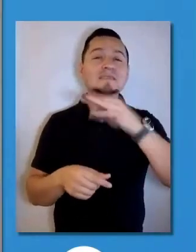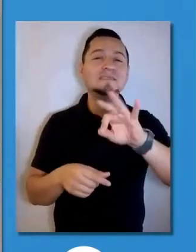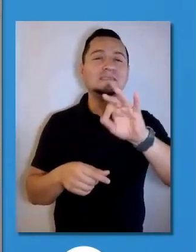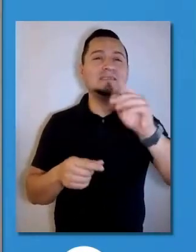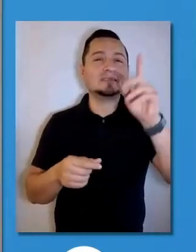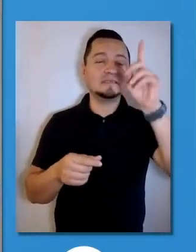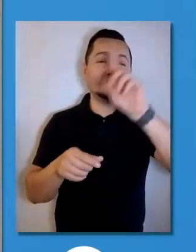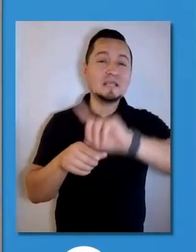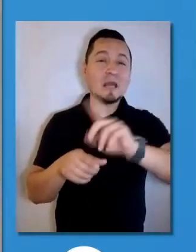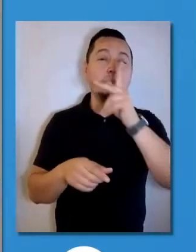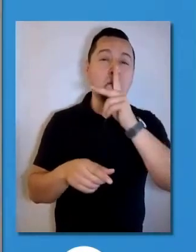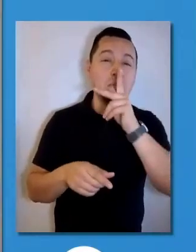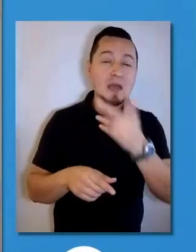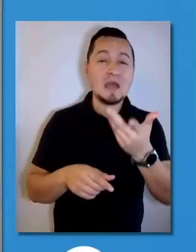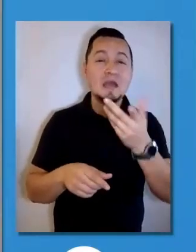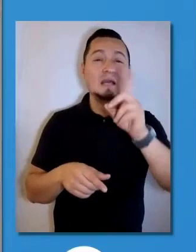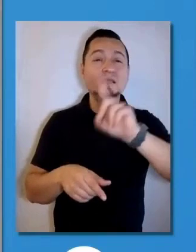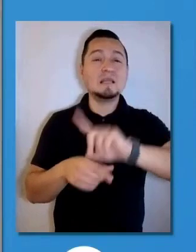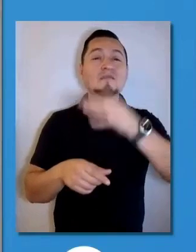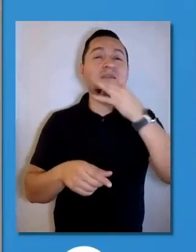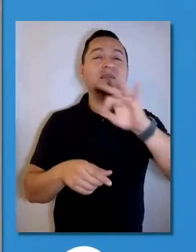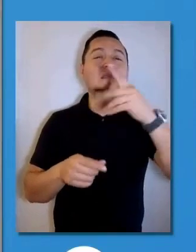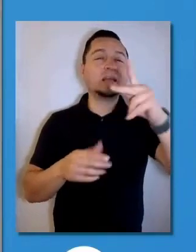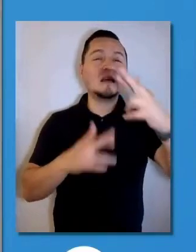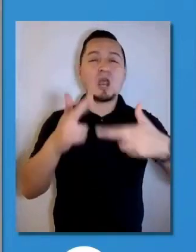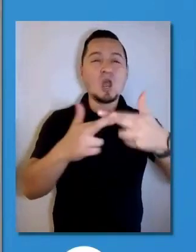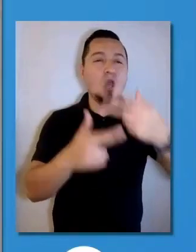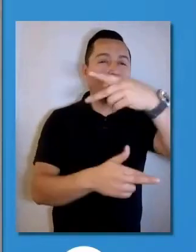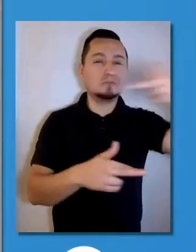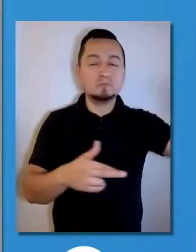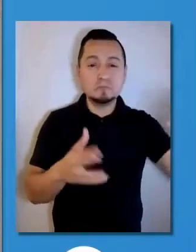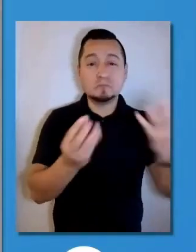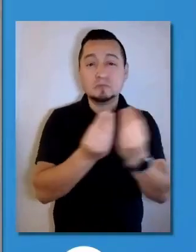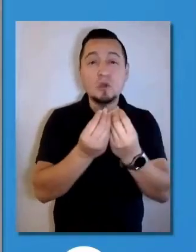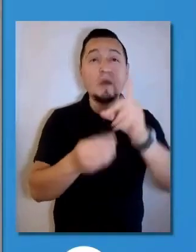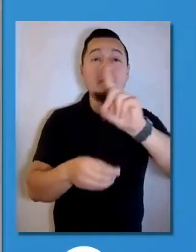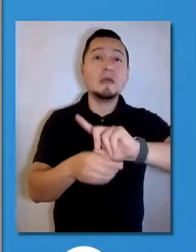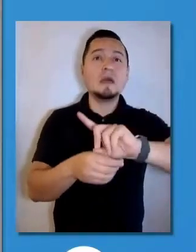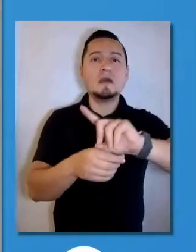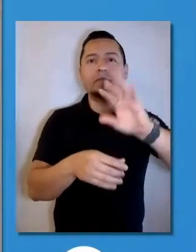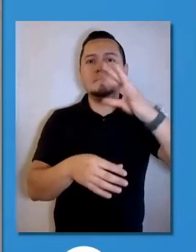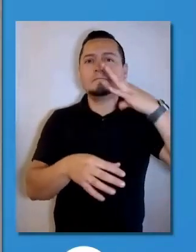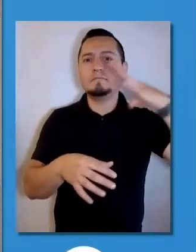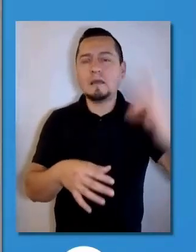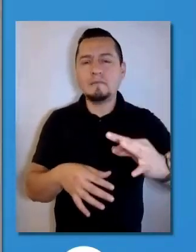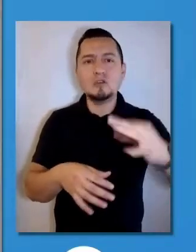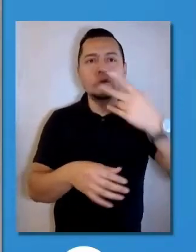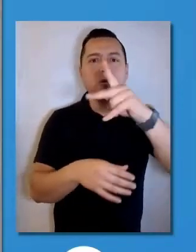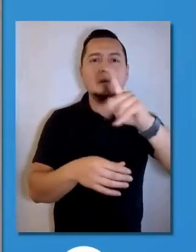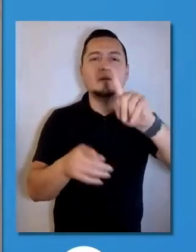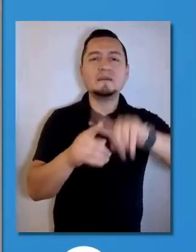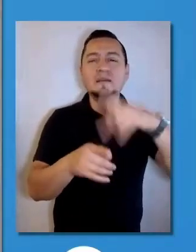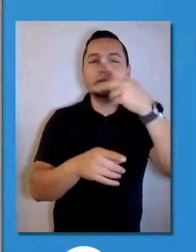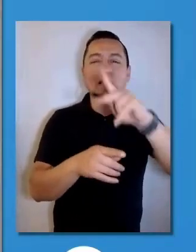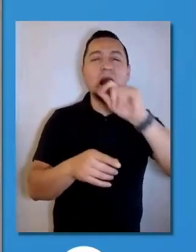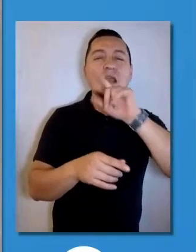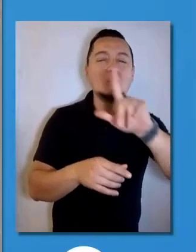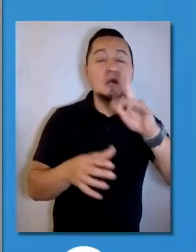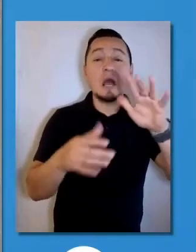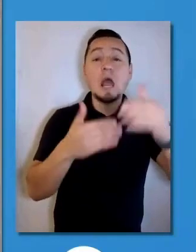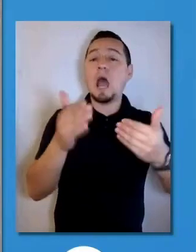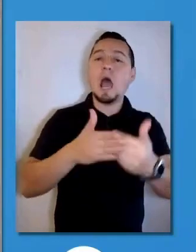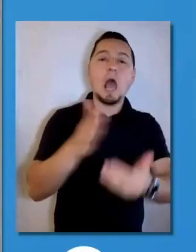ser el Día del Padre, en fin, vamos a ir anunciando por lo pronto. Son tres fechas que se van a revisar con protocolos especiales antes del 15